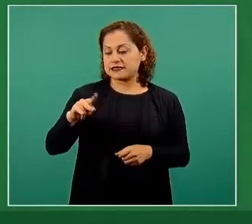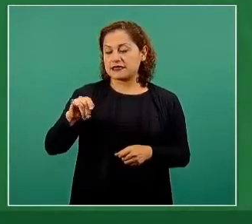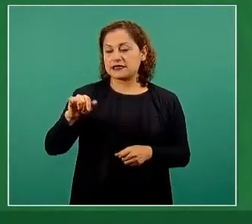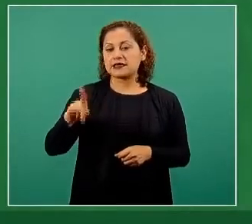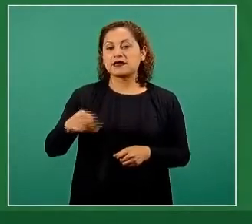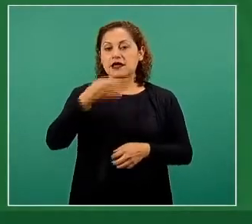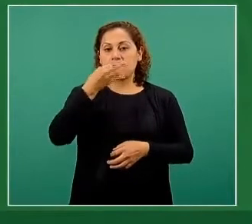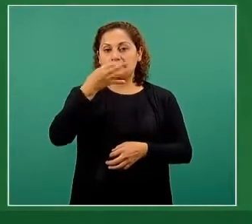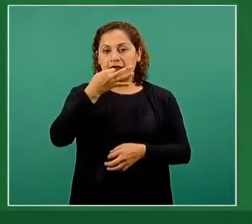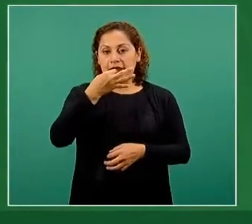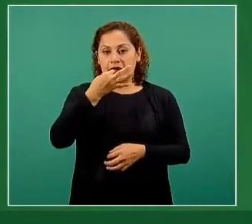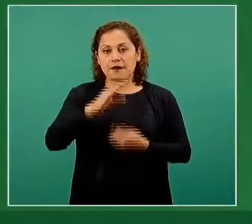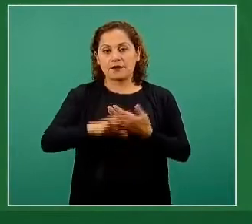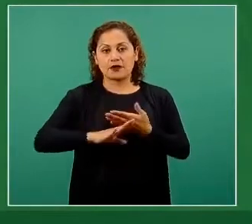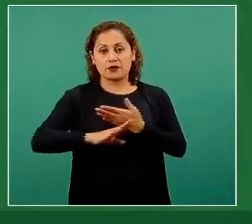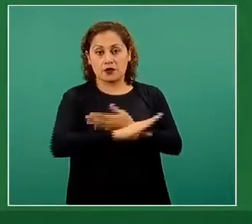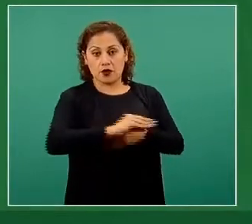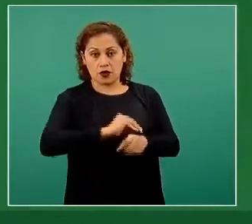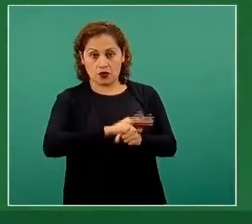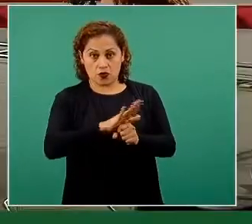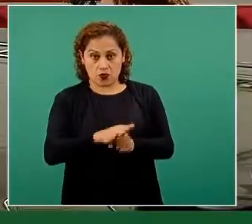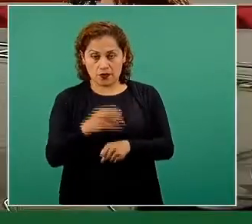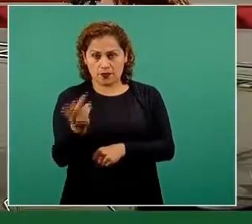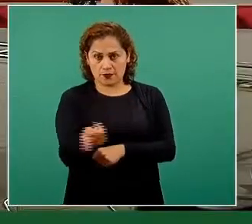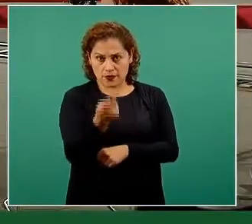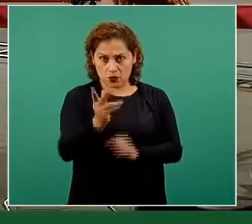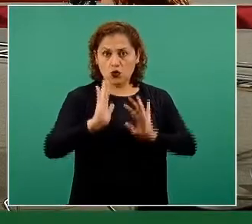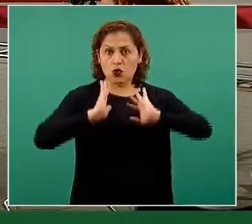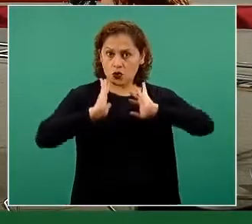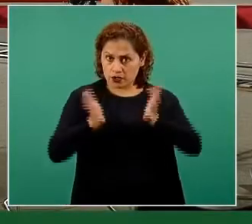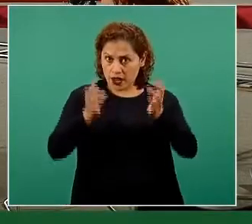contra el COVID-19. ¿Ya hay tratamientos autorizados?